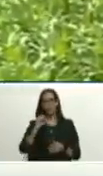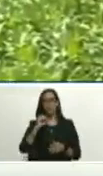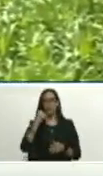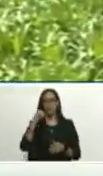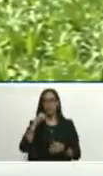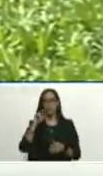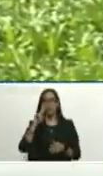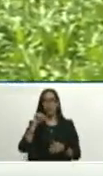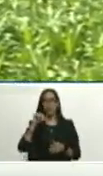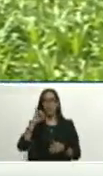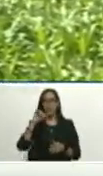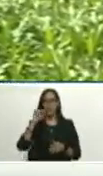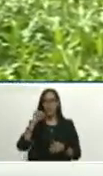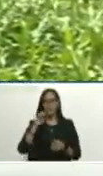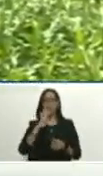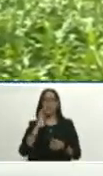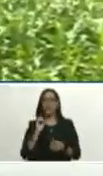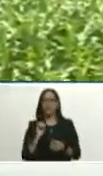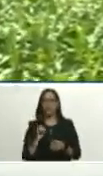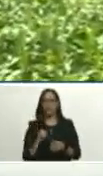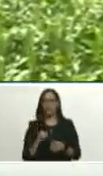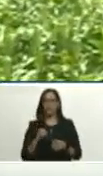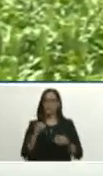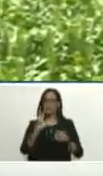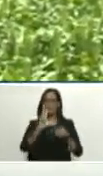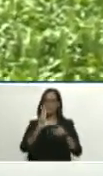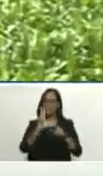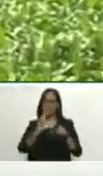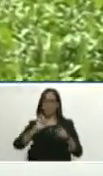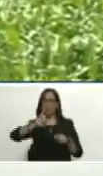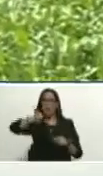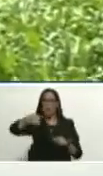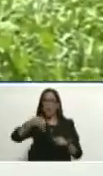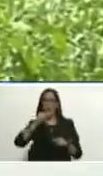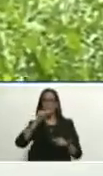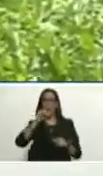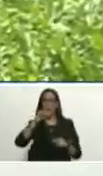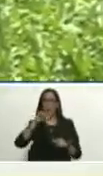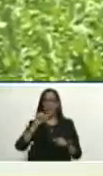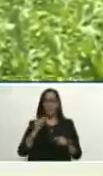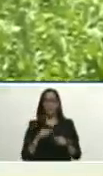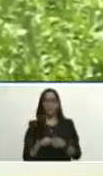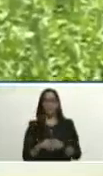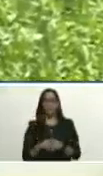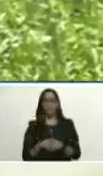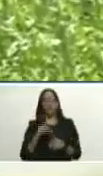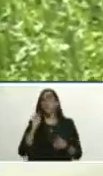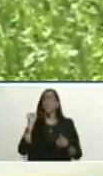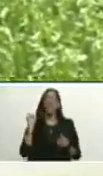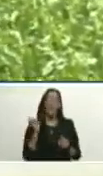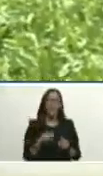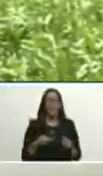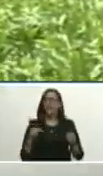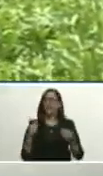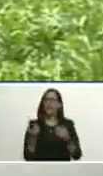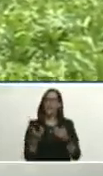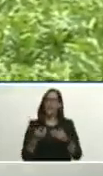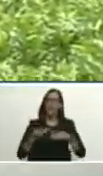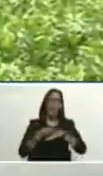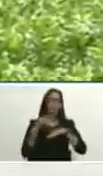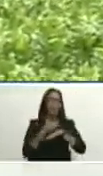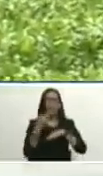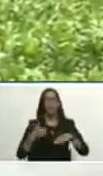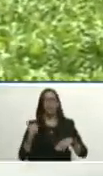tercero Jamaica con 39% luego viene Guatemala Honduras Argentina Panamá